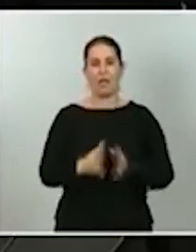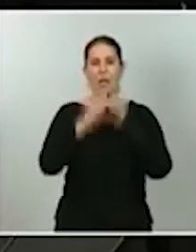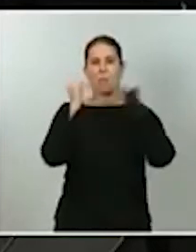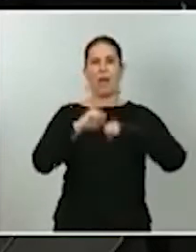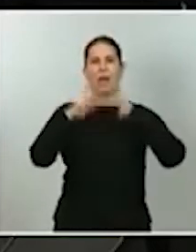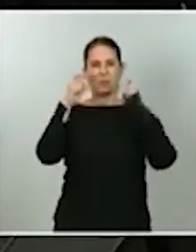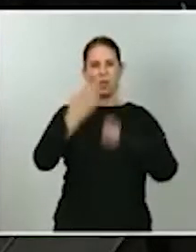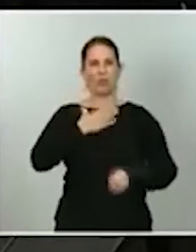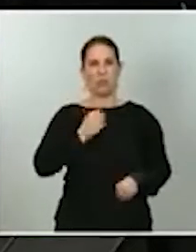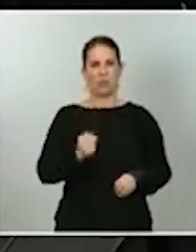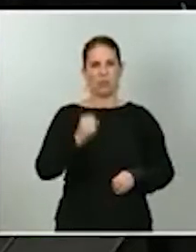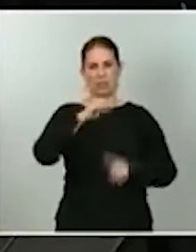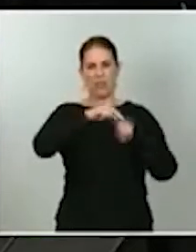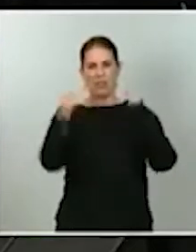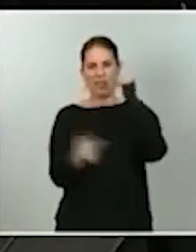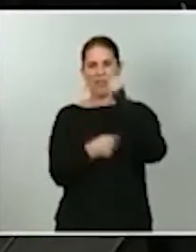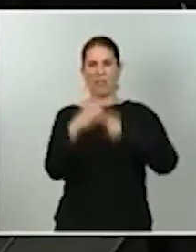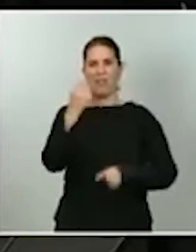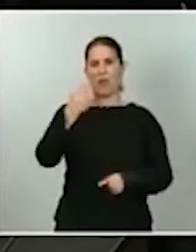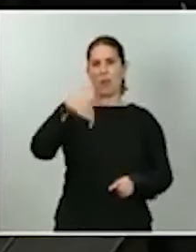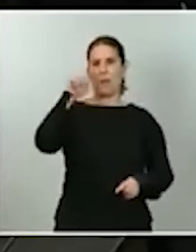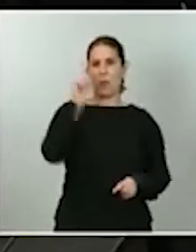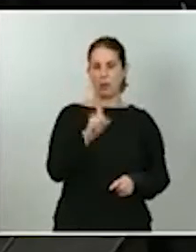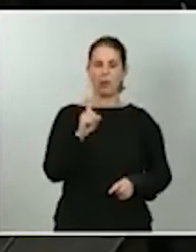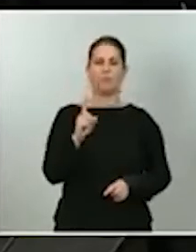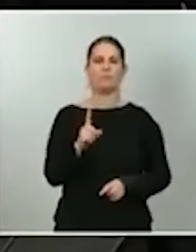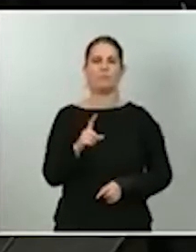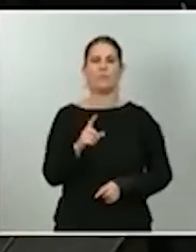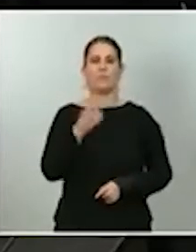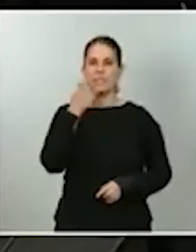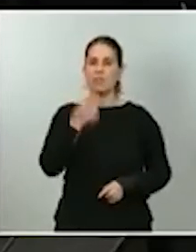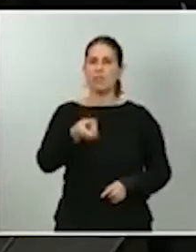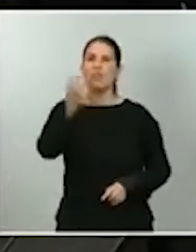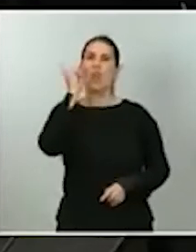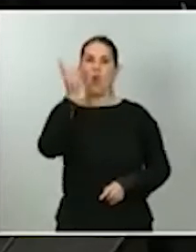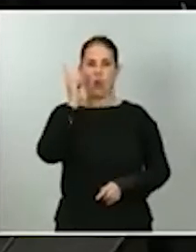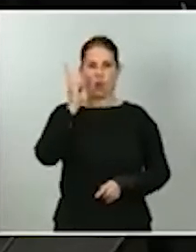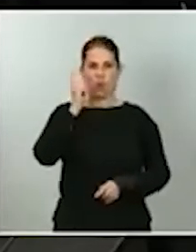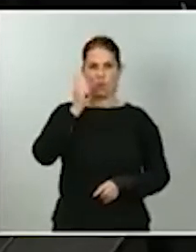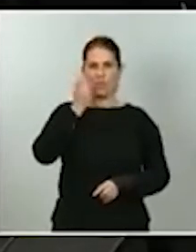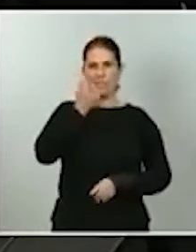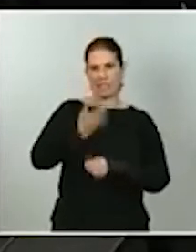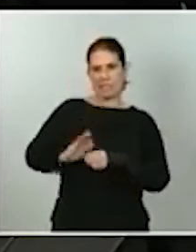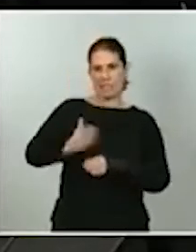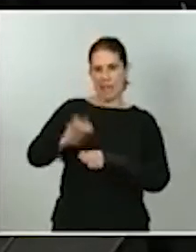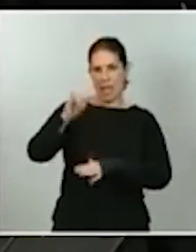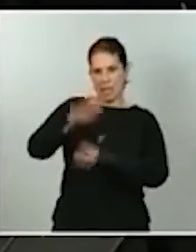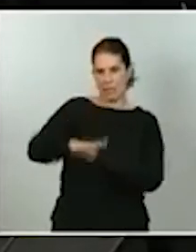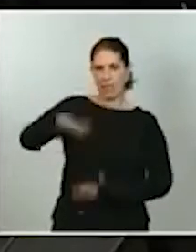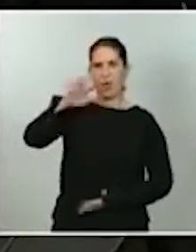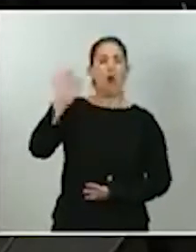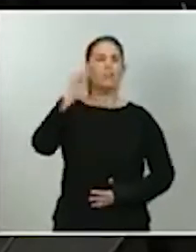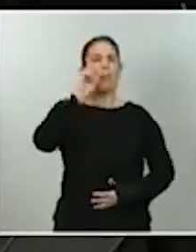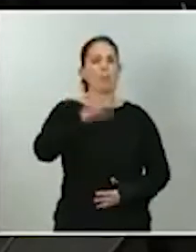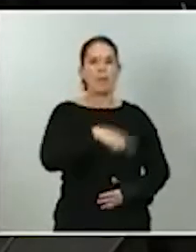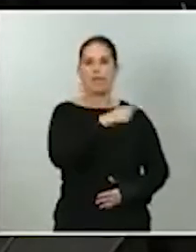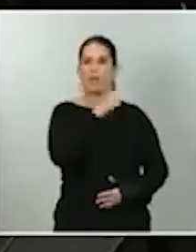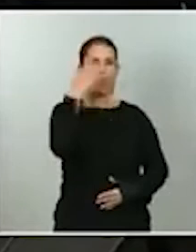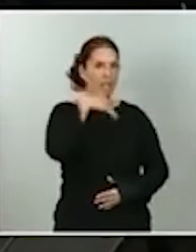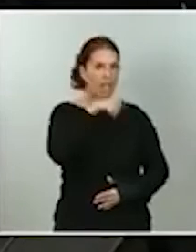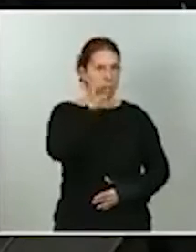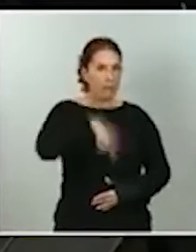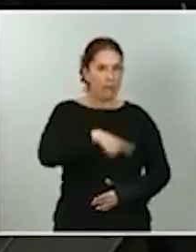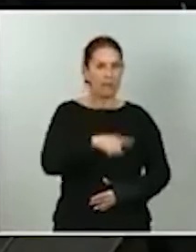0-1. Es un detalle. Si es solo para aquellos que tienen los remalentes acumulados o también para los que no lo tienen. Y como